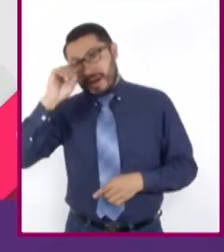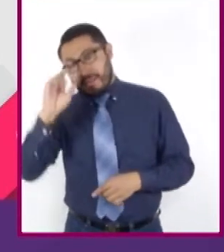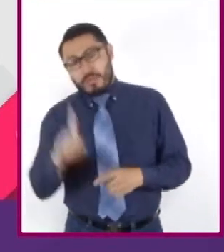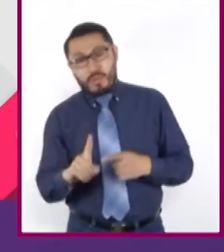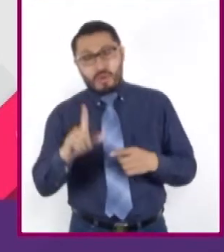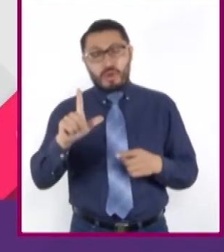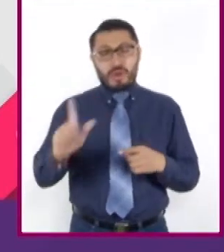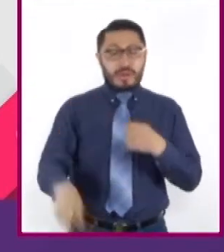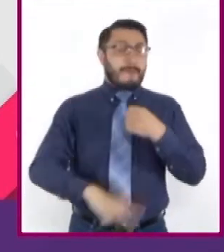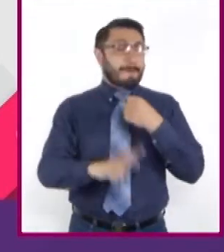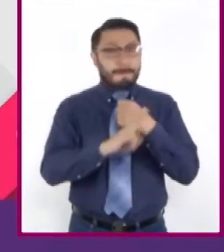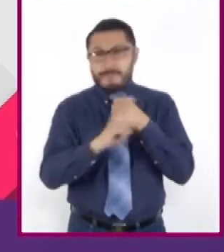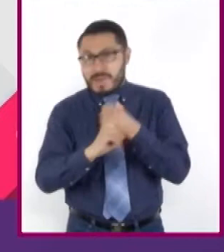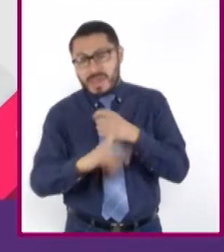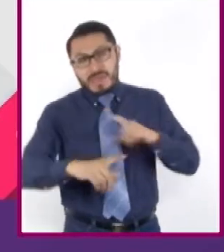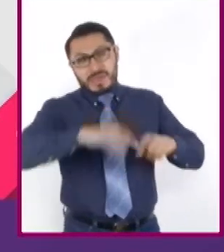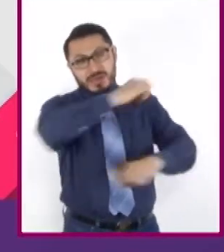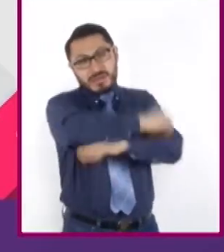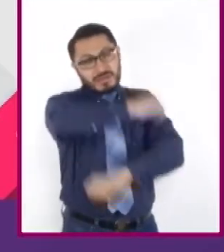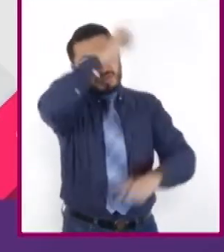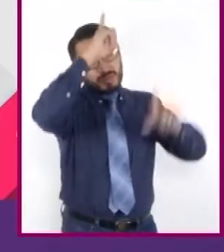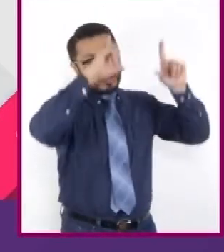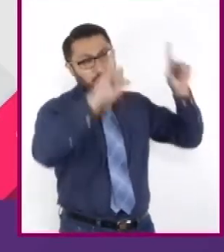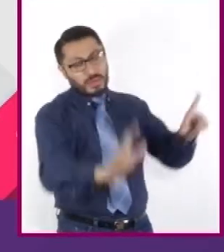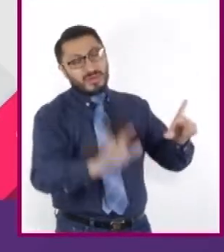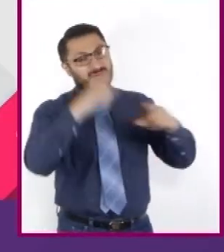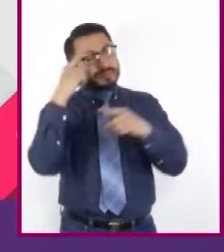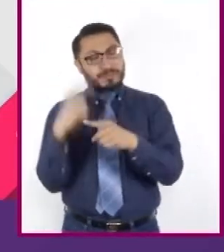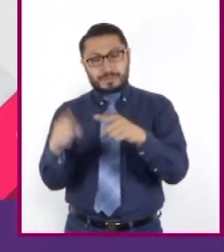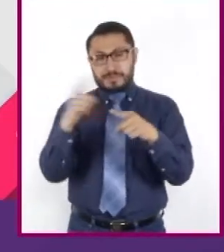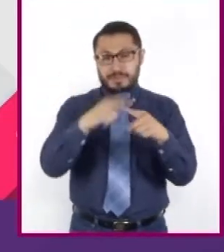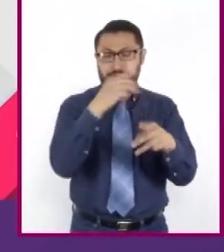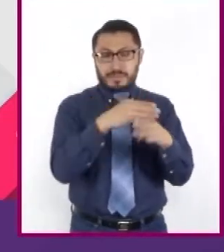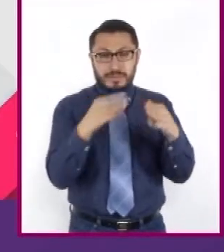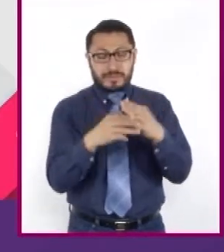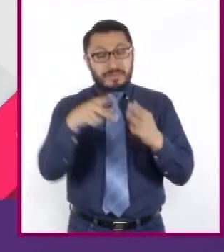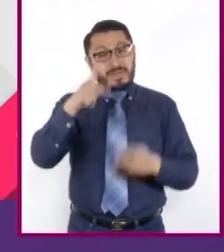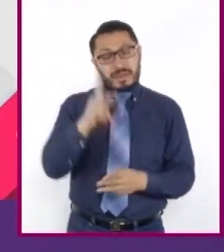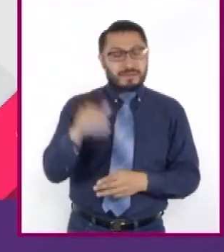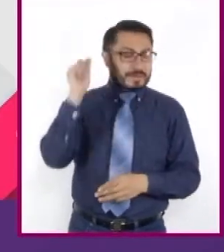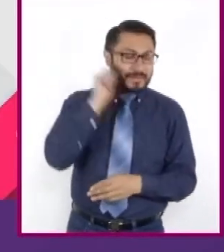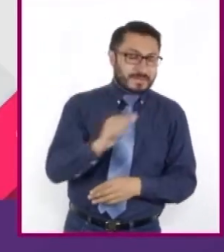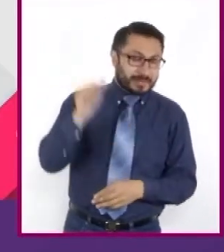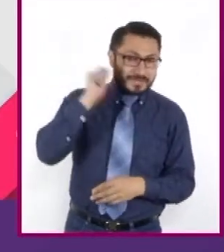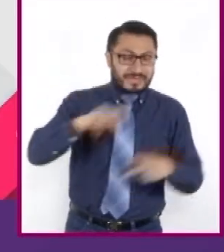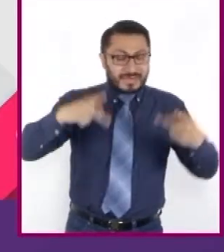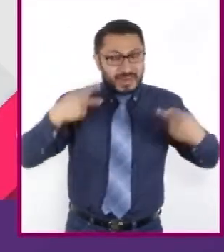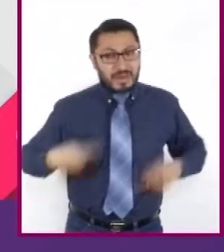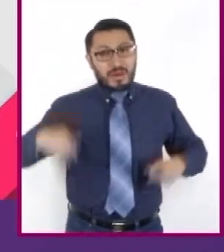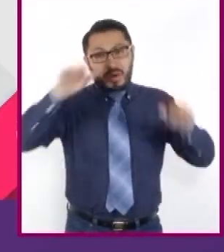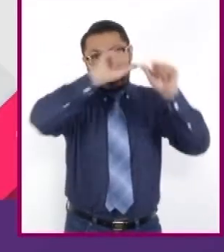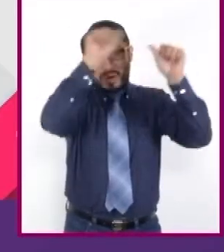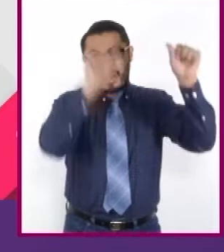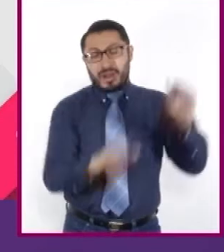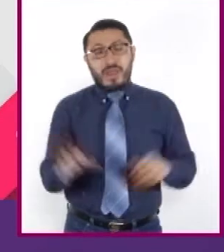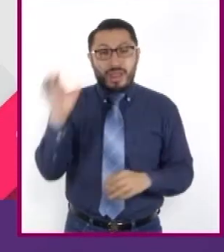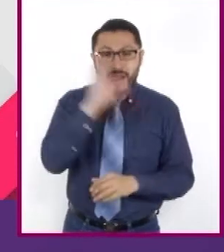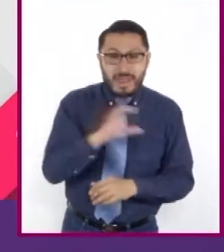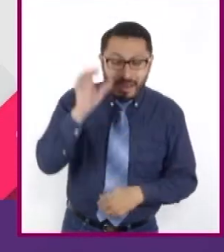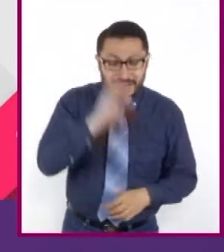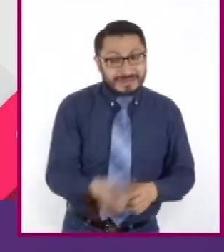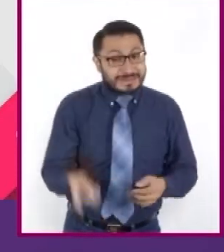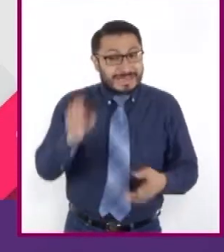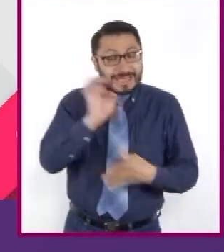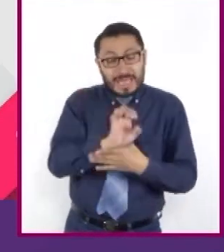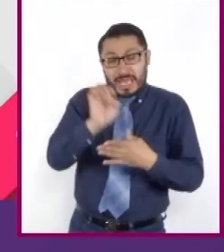otros materiales. Pero la curiosidad de los artistas no tiene límites, así que empezaron a representar los sueños o incluso